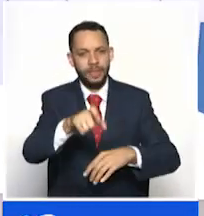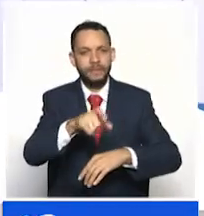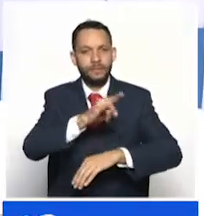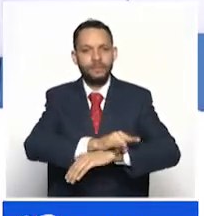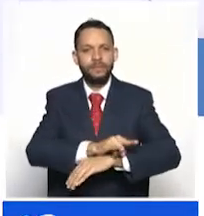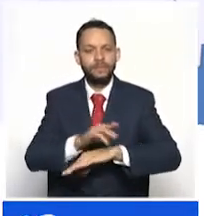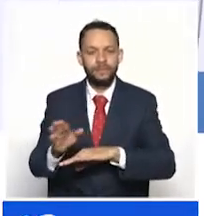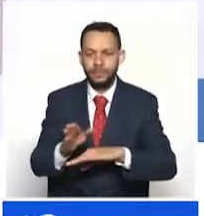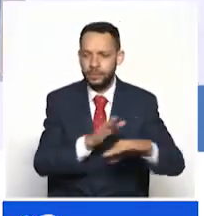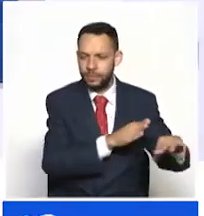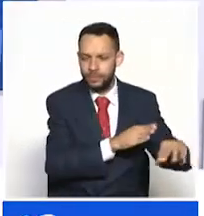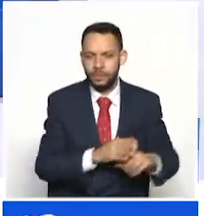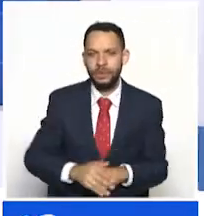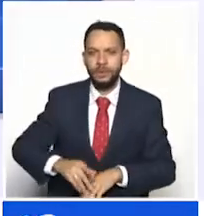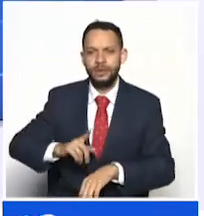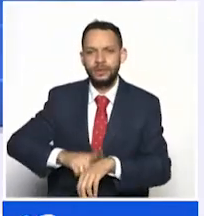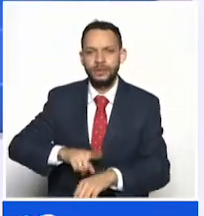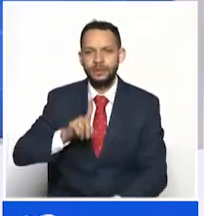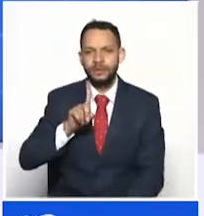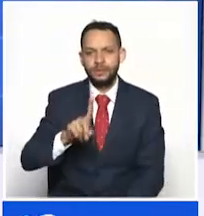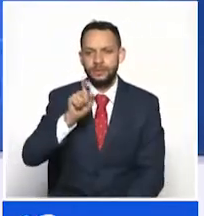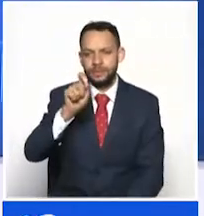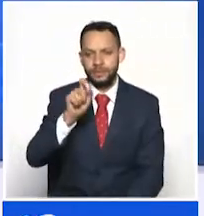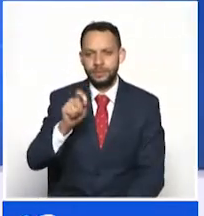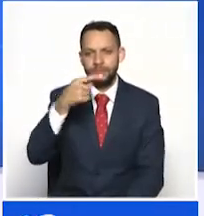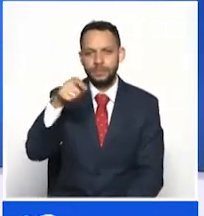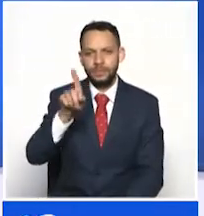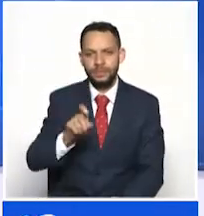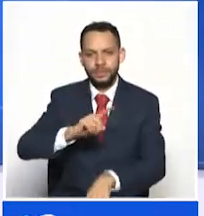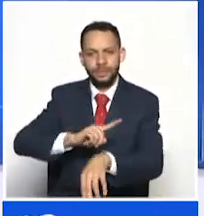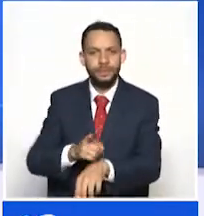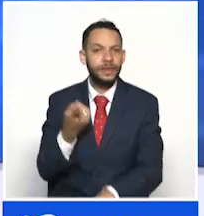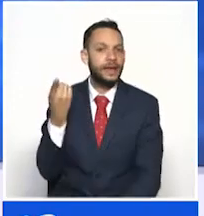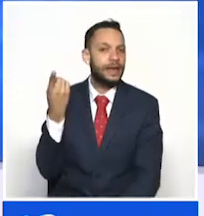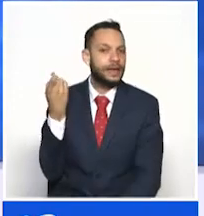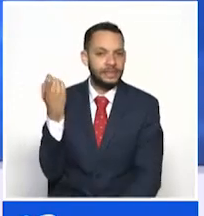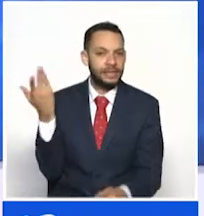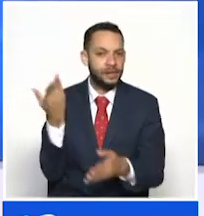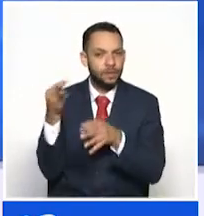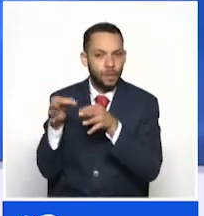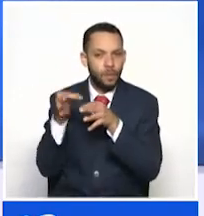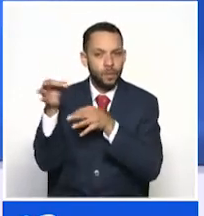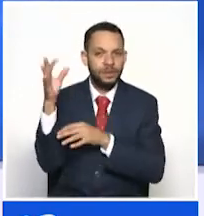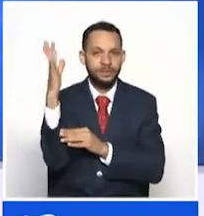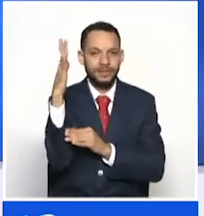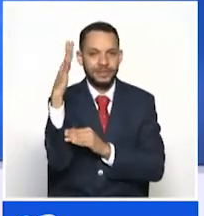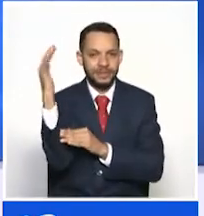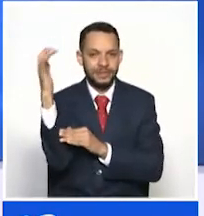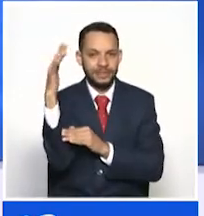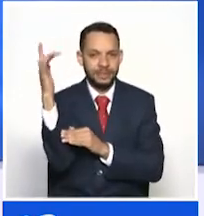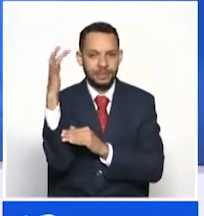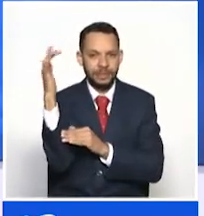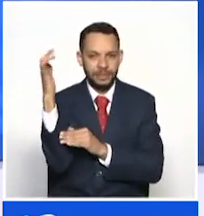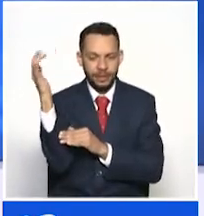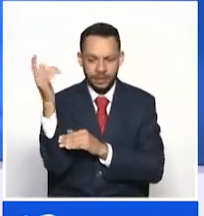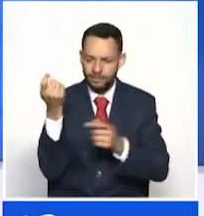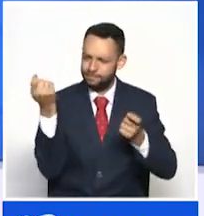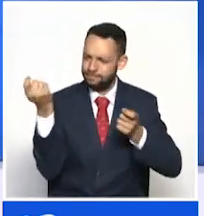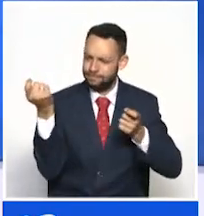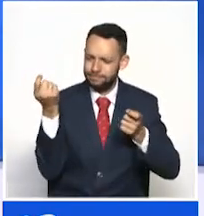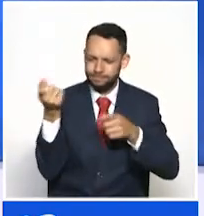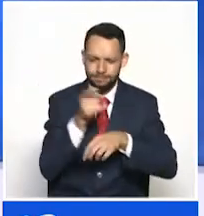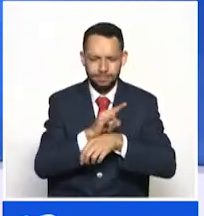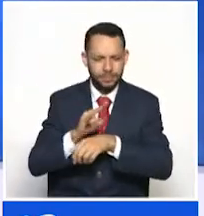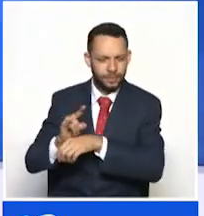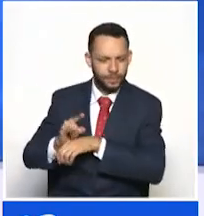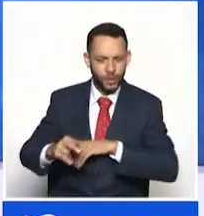Es la una de la tarde, 16 minutos. Ayer veíamos que en Salento decretaron nuevas medidas, obviamente, pues